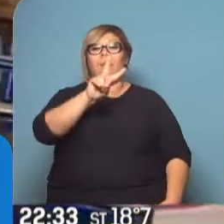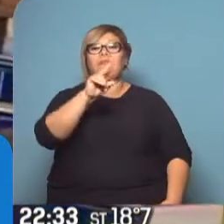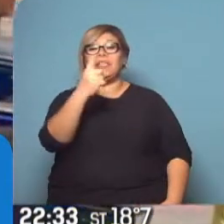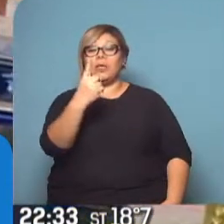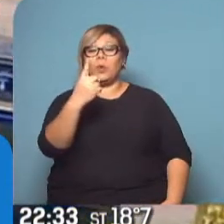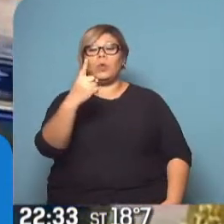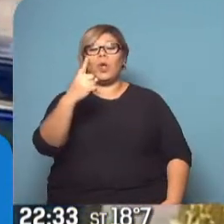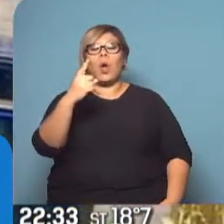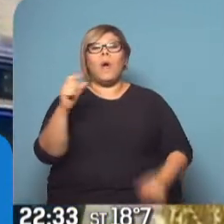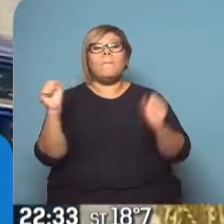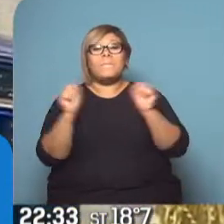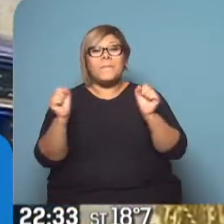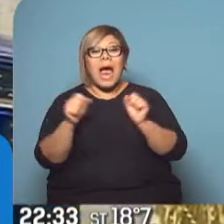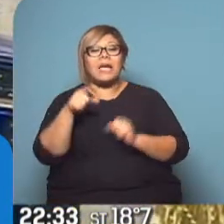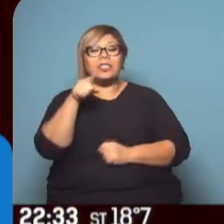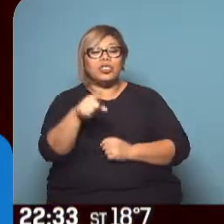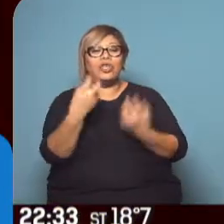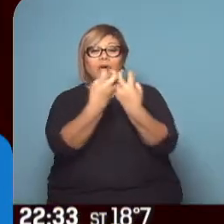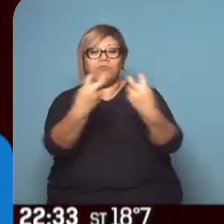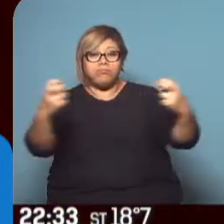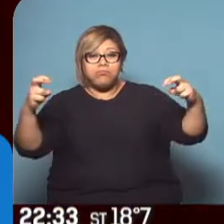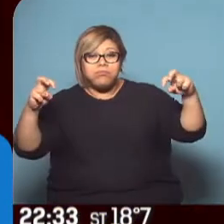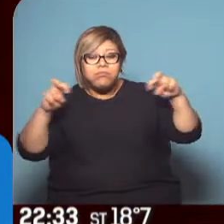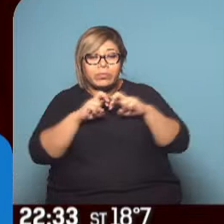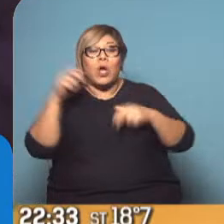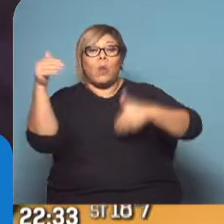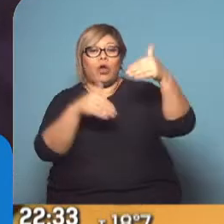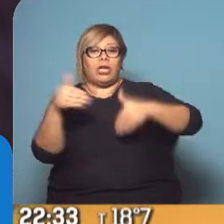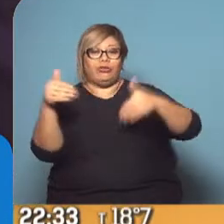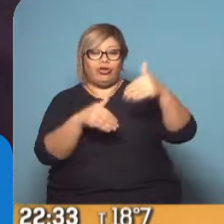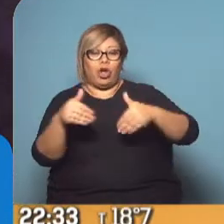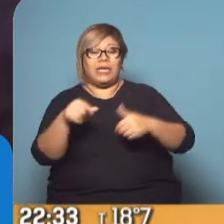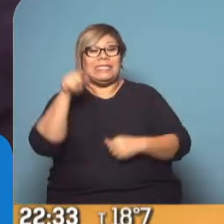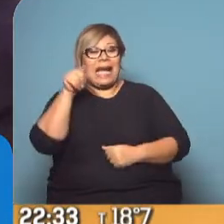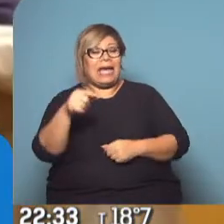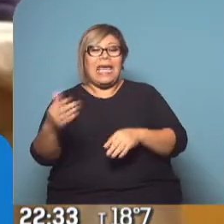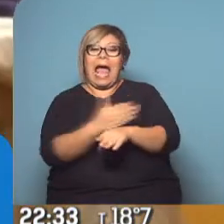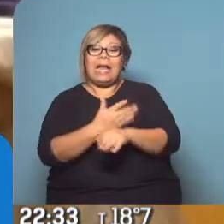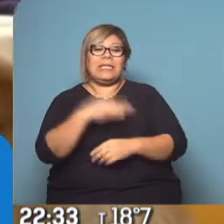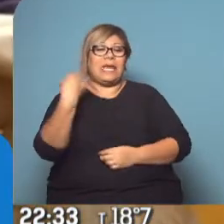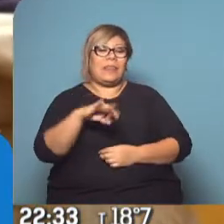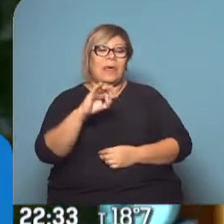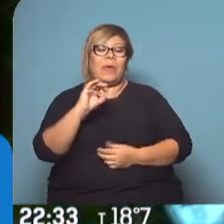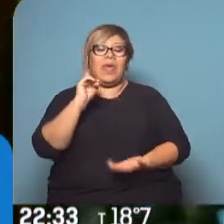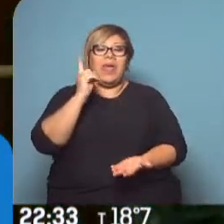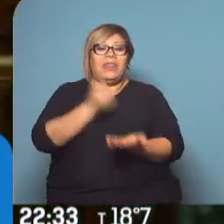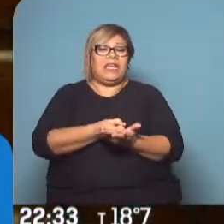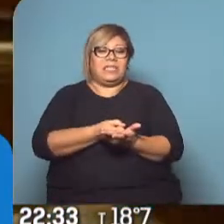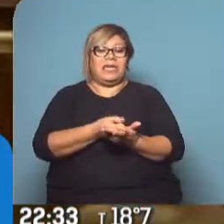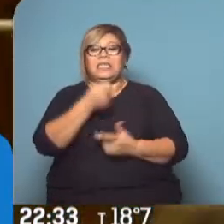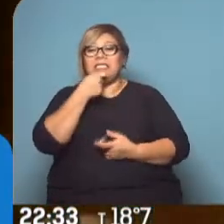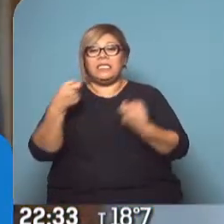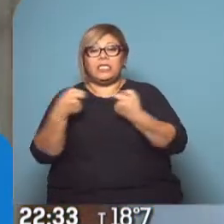las cortes y se realizarán las votaciones, la conformación de las mesas del Congreso y las presidencias de ambas cámaras.